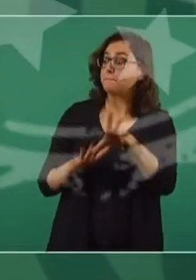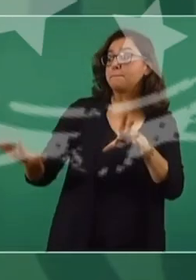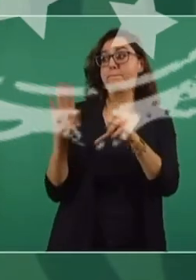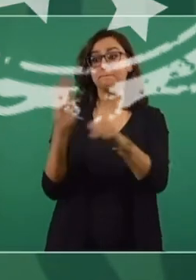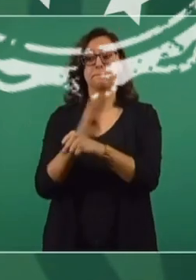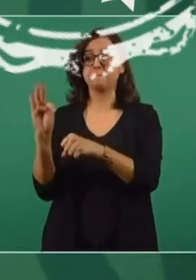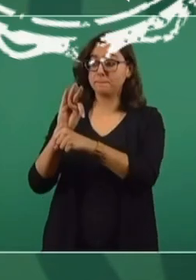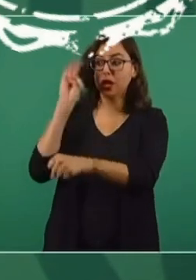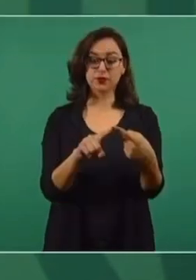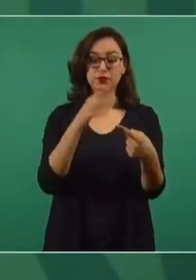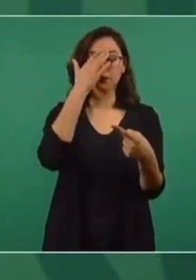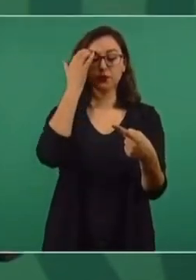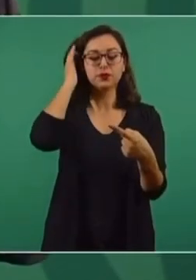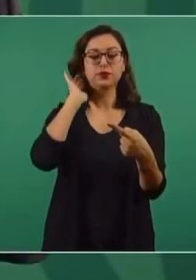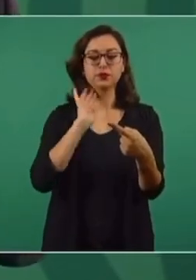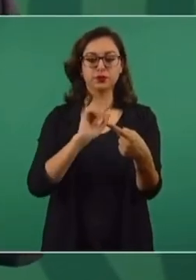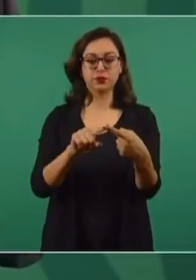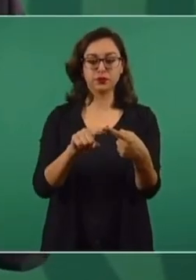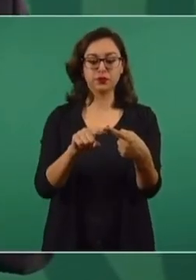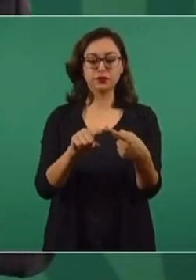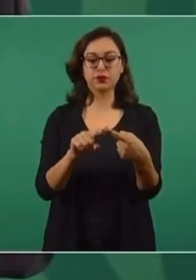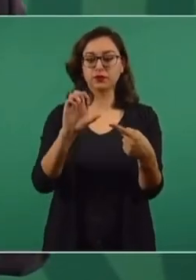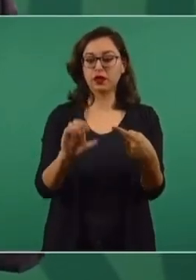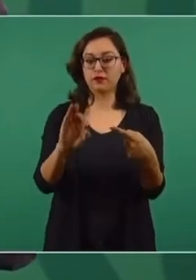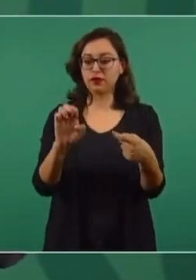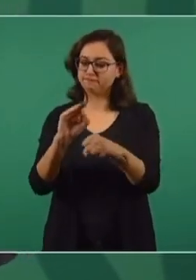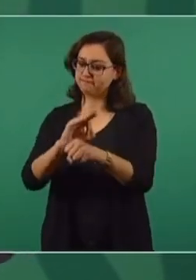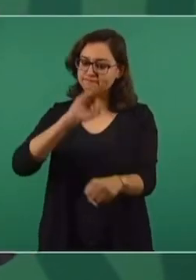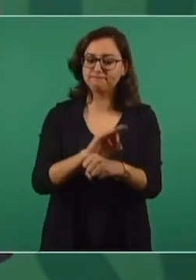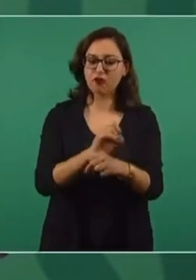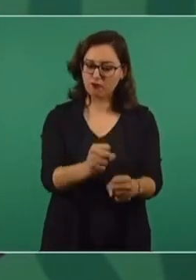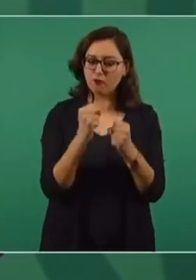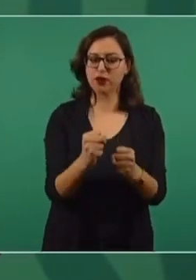Una, que fortalezca a Comisión Federal de Electricidad.